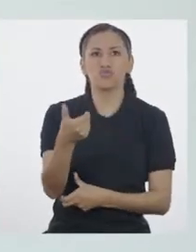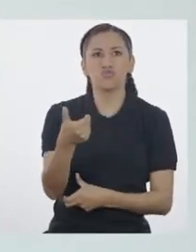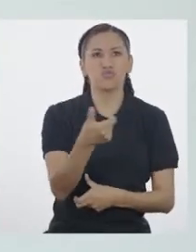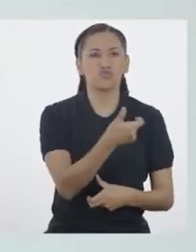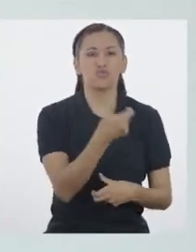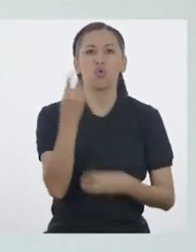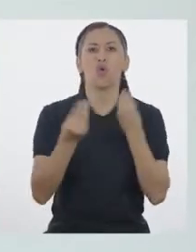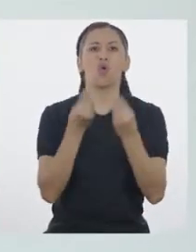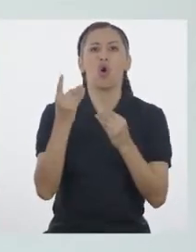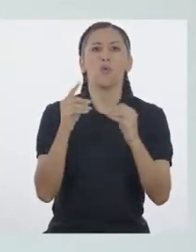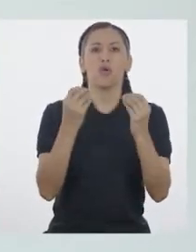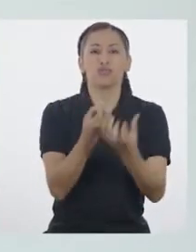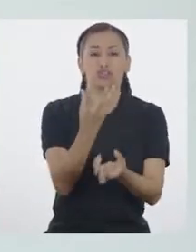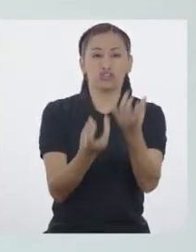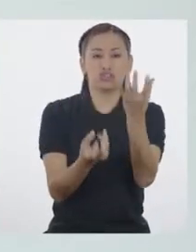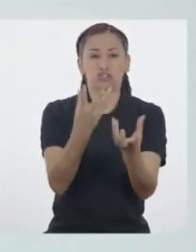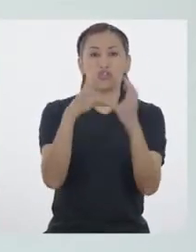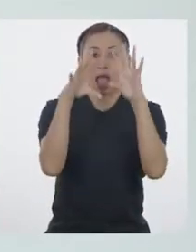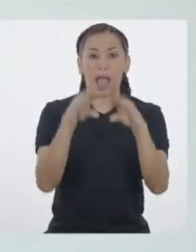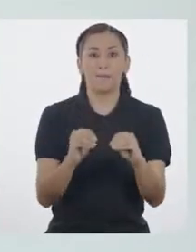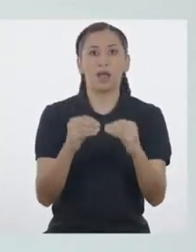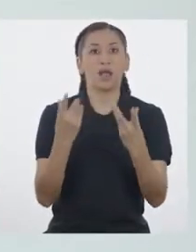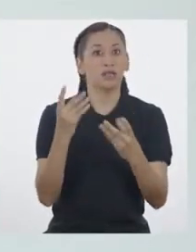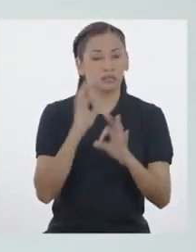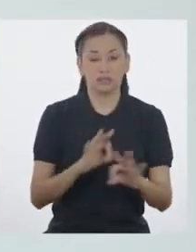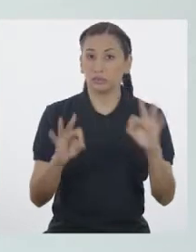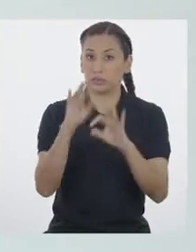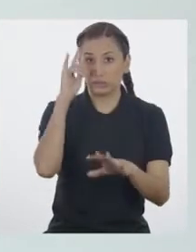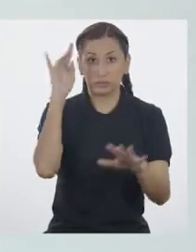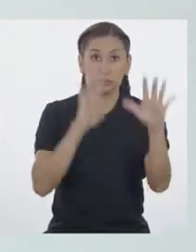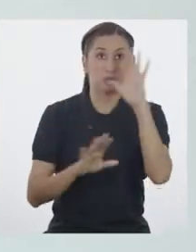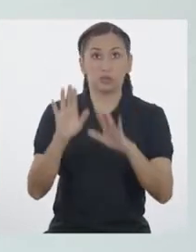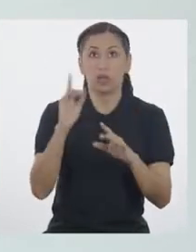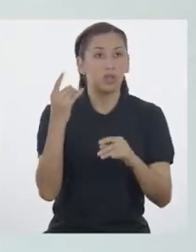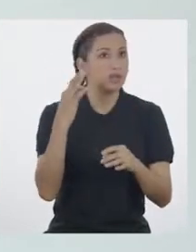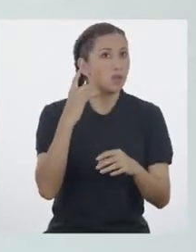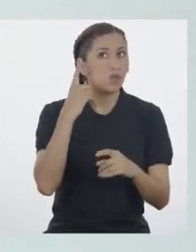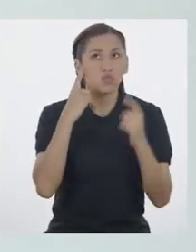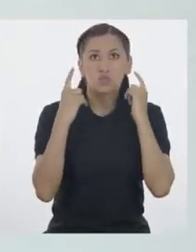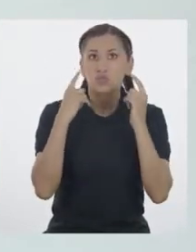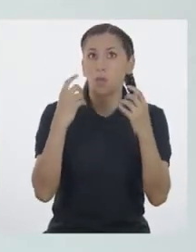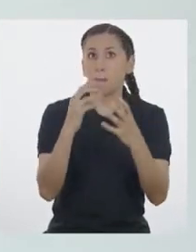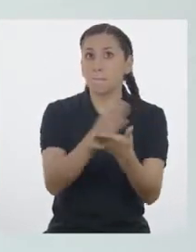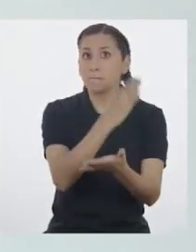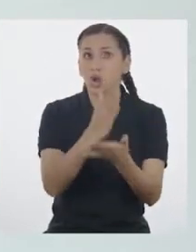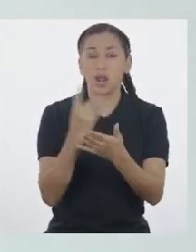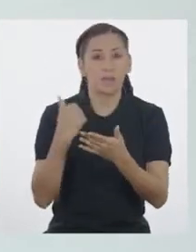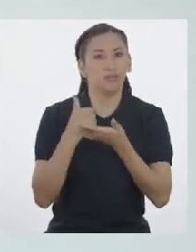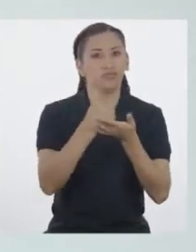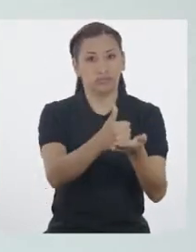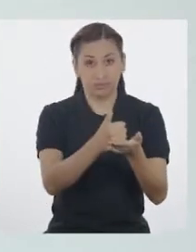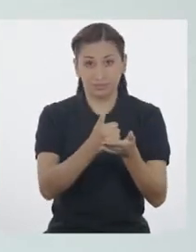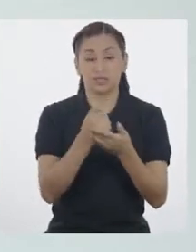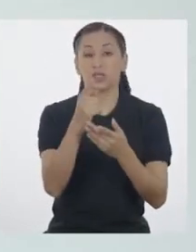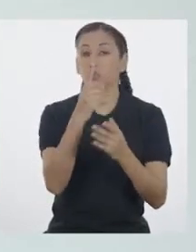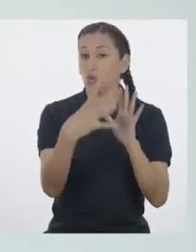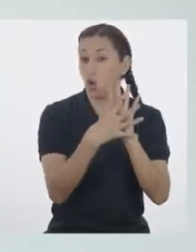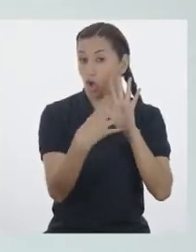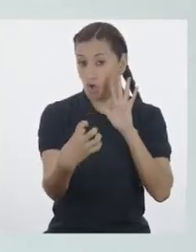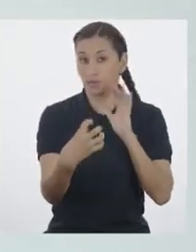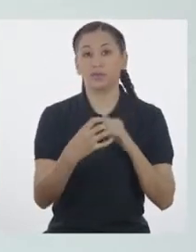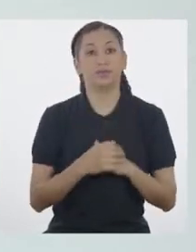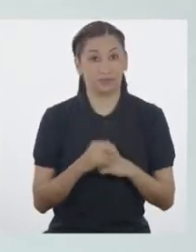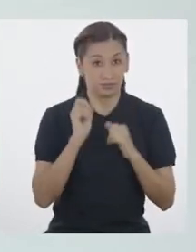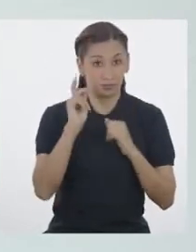Ellos tienen que apagar los incendios y están siempre atentos a cualquier problema que alguien pueda tener. Tengo una secuencia para eso. Traten de